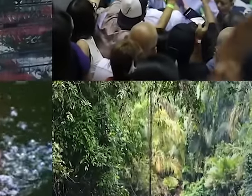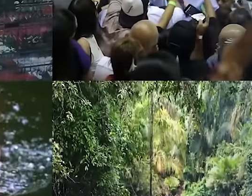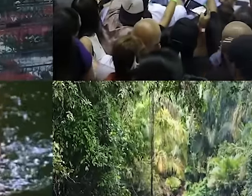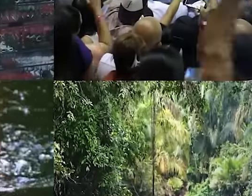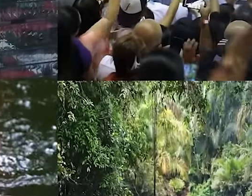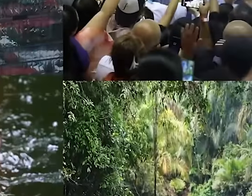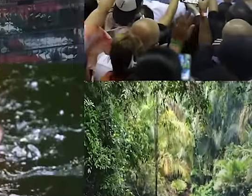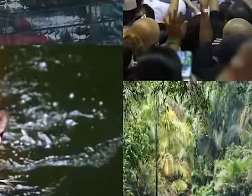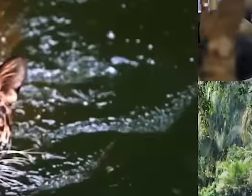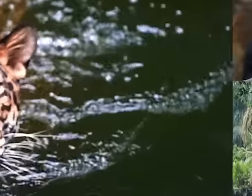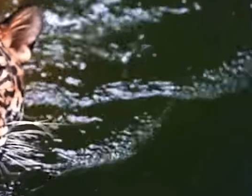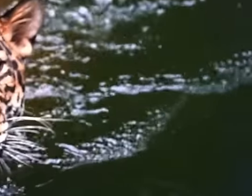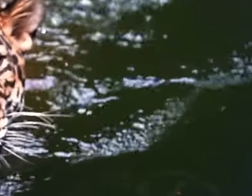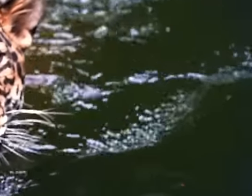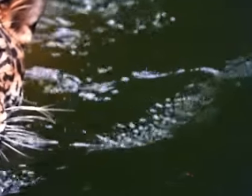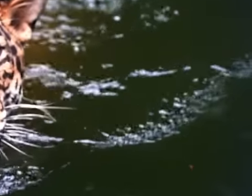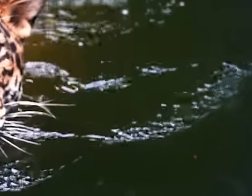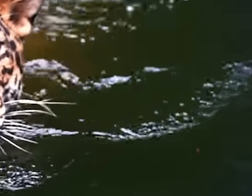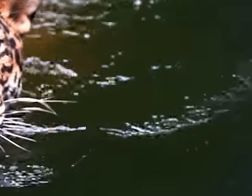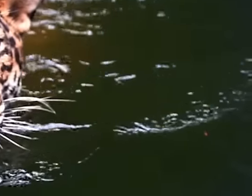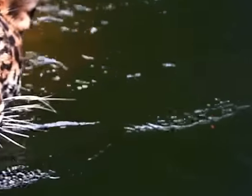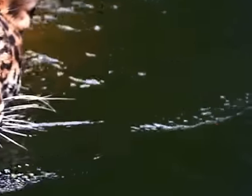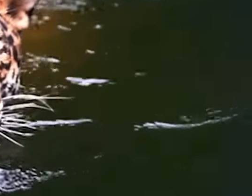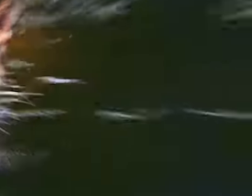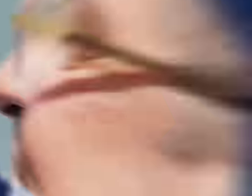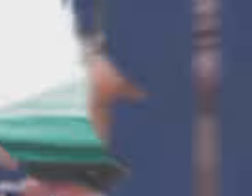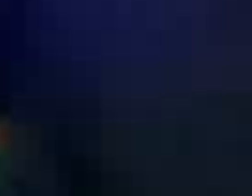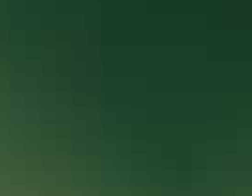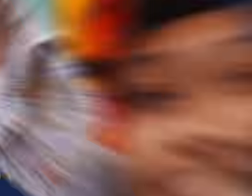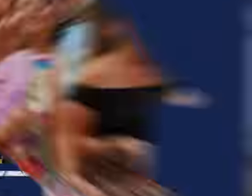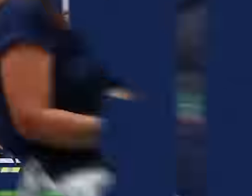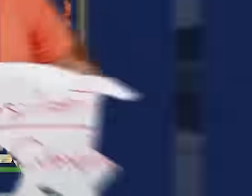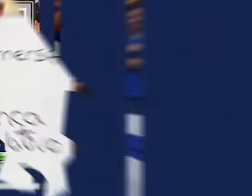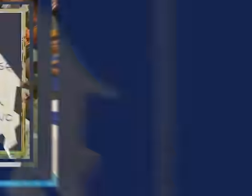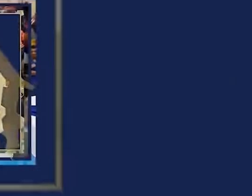Creemos en una Costa Rica más próspera y por eso no aflojamos.